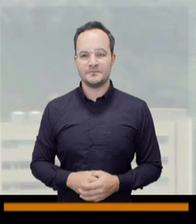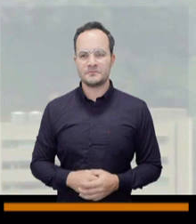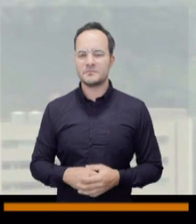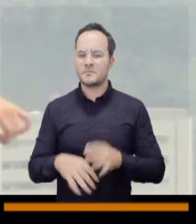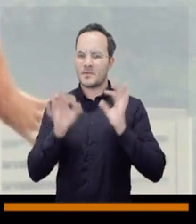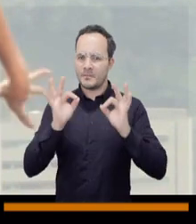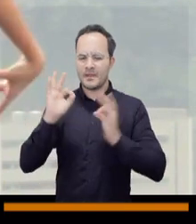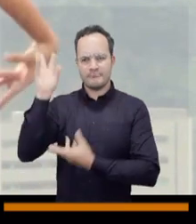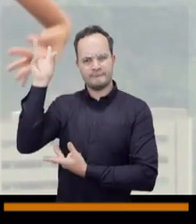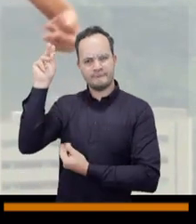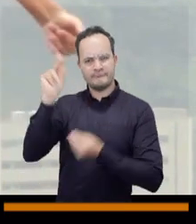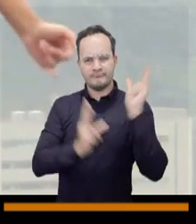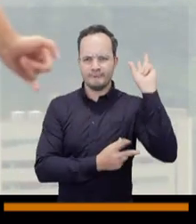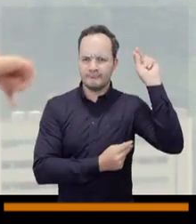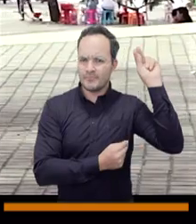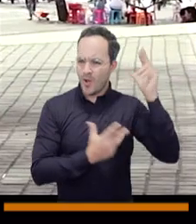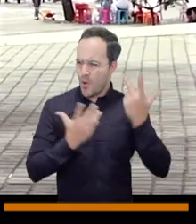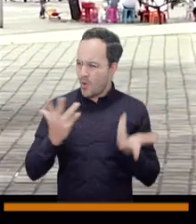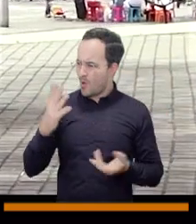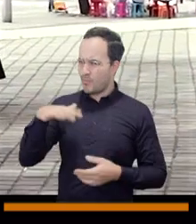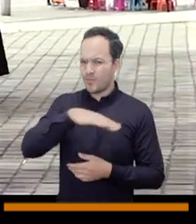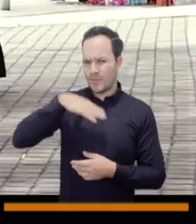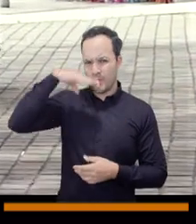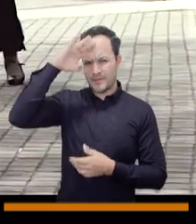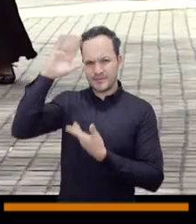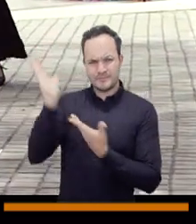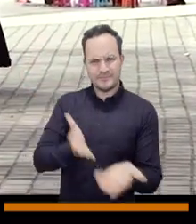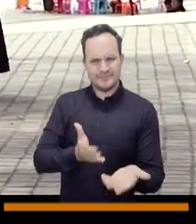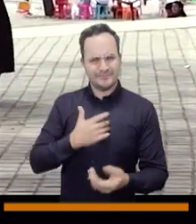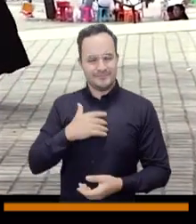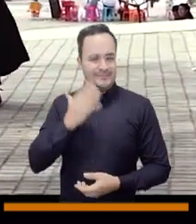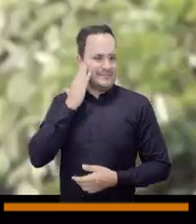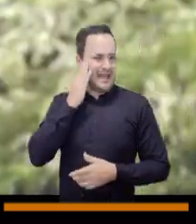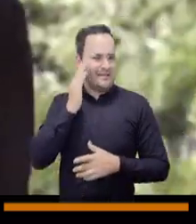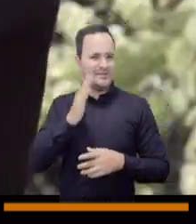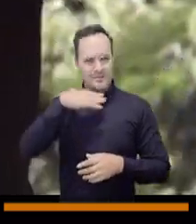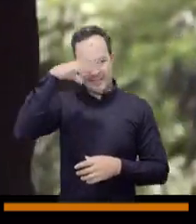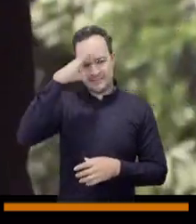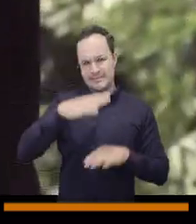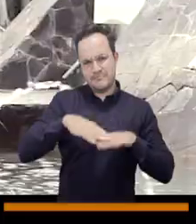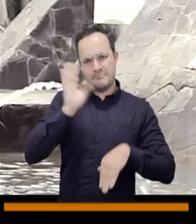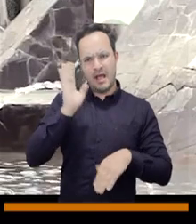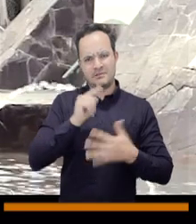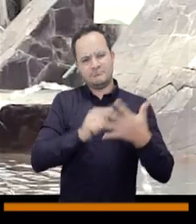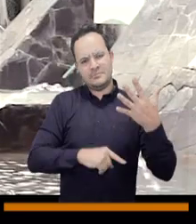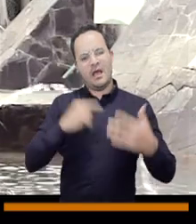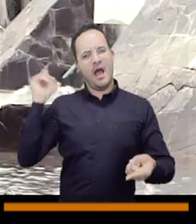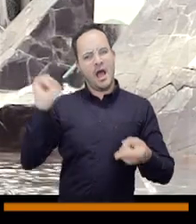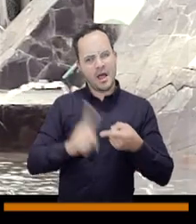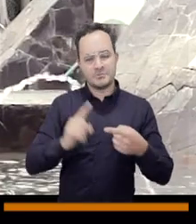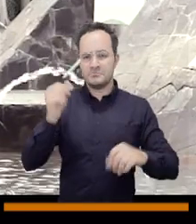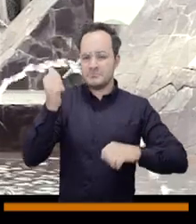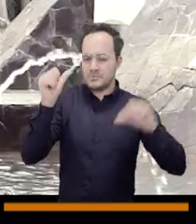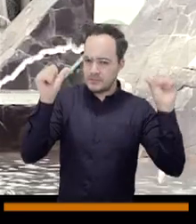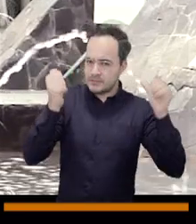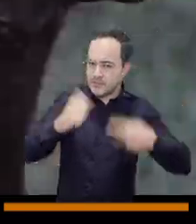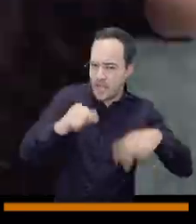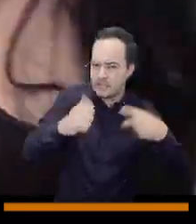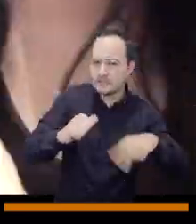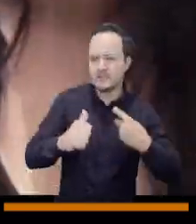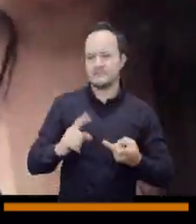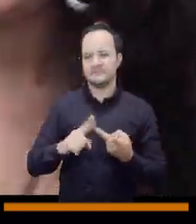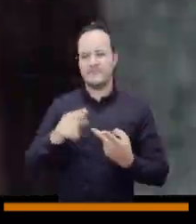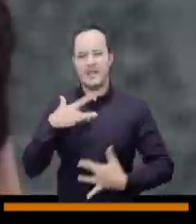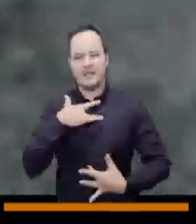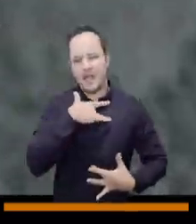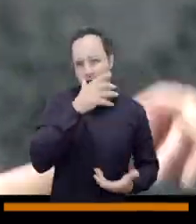Diana, ¿cómo llega el flamenco a Medellín, una ciudad que se caracteriza por otros géneros como la salsa, el tango, entre otros?